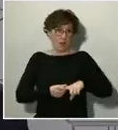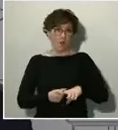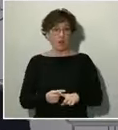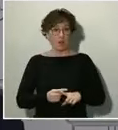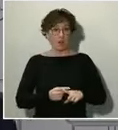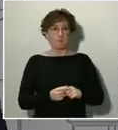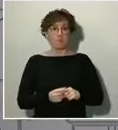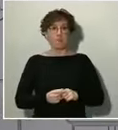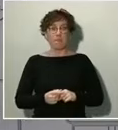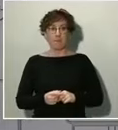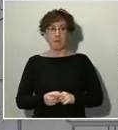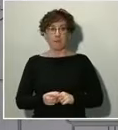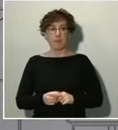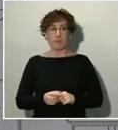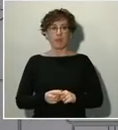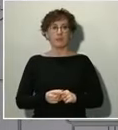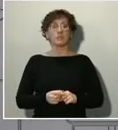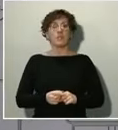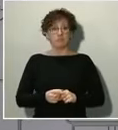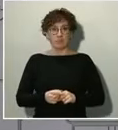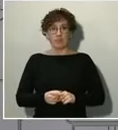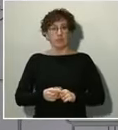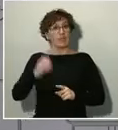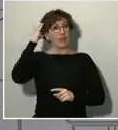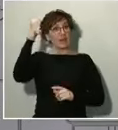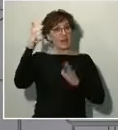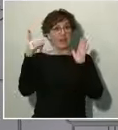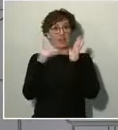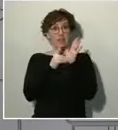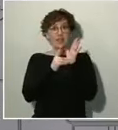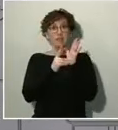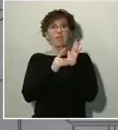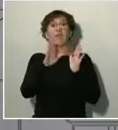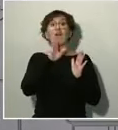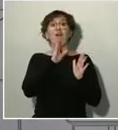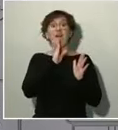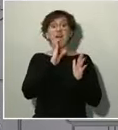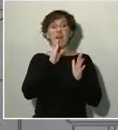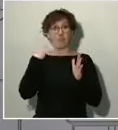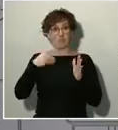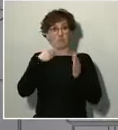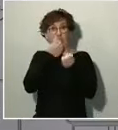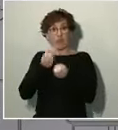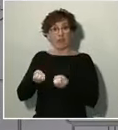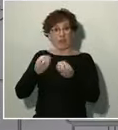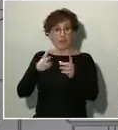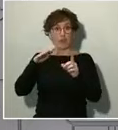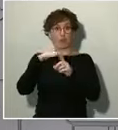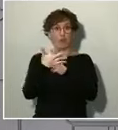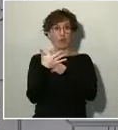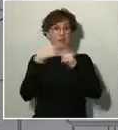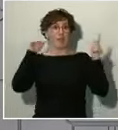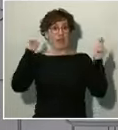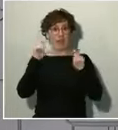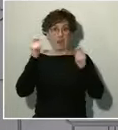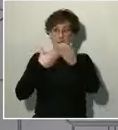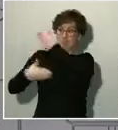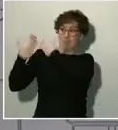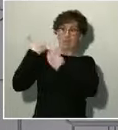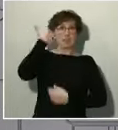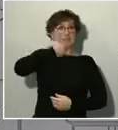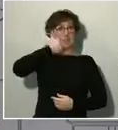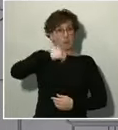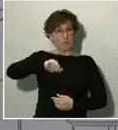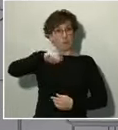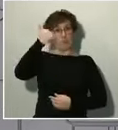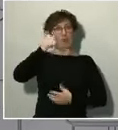hemos adaptado el real decreto de declaración del estado de alarma aprobado el pasado sábado en Consejo de Ministros en los siguientes puntos.